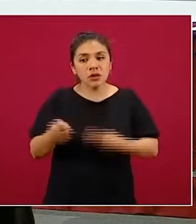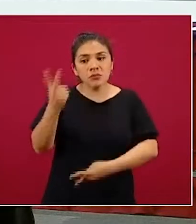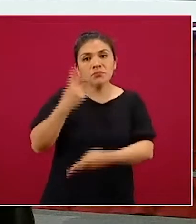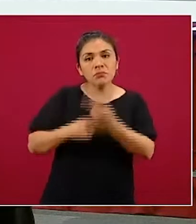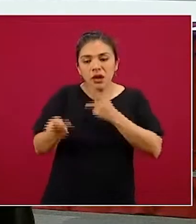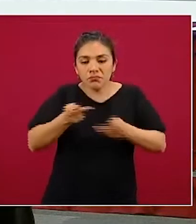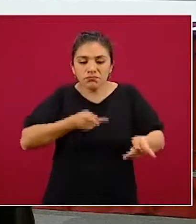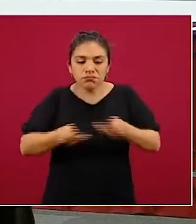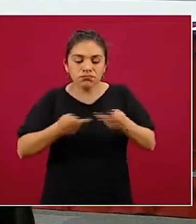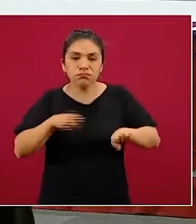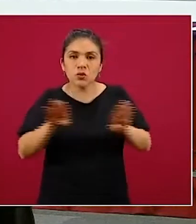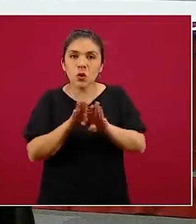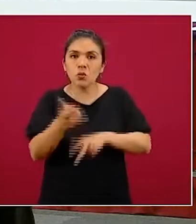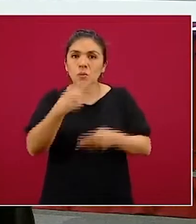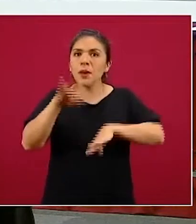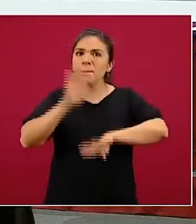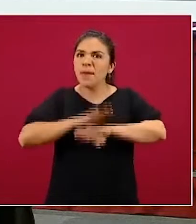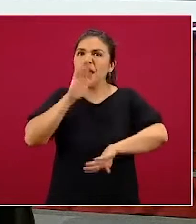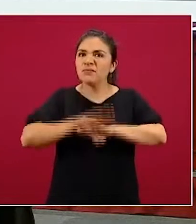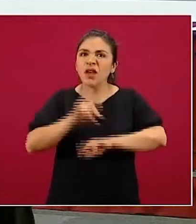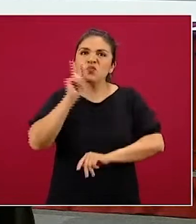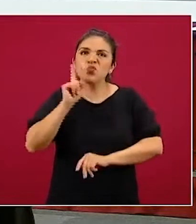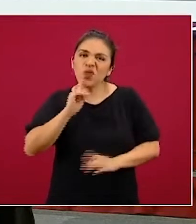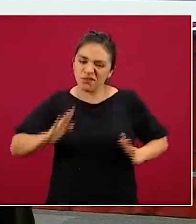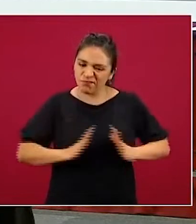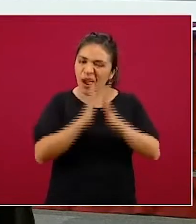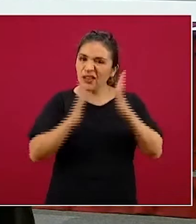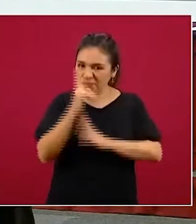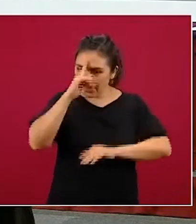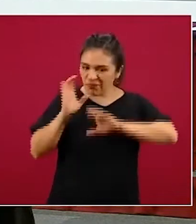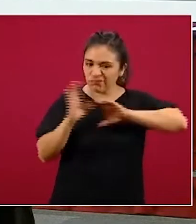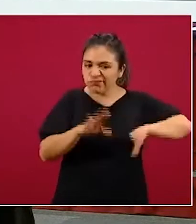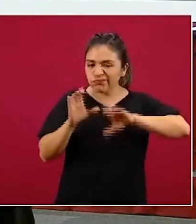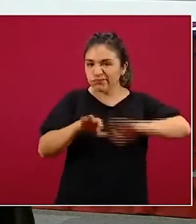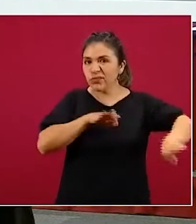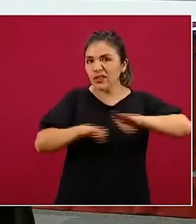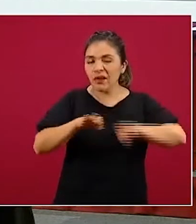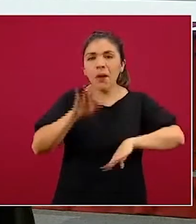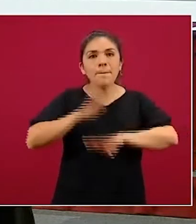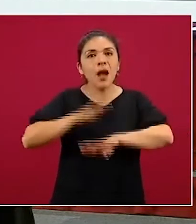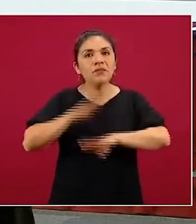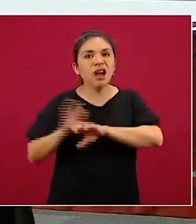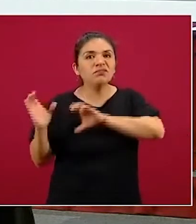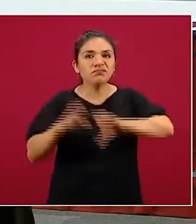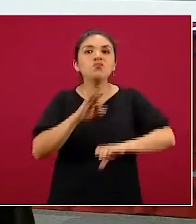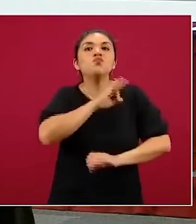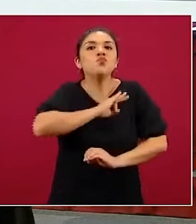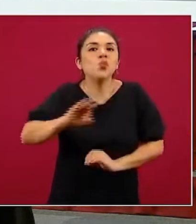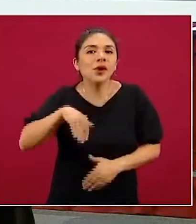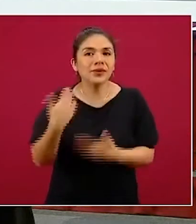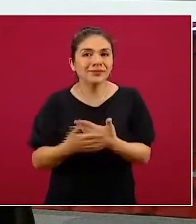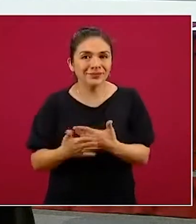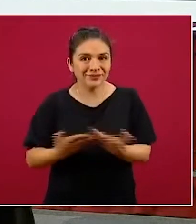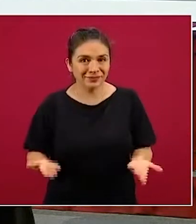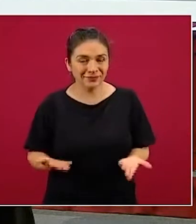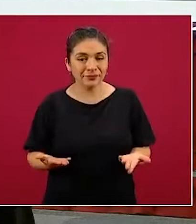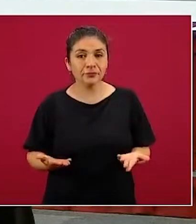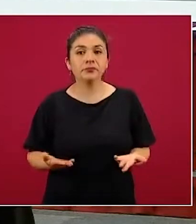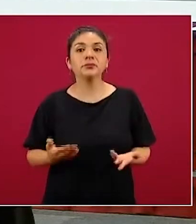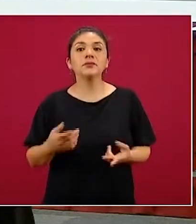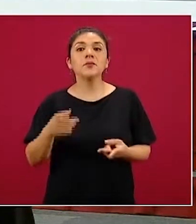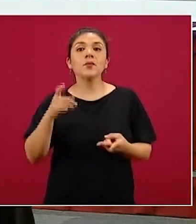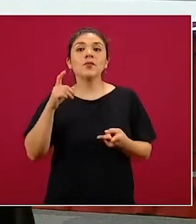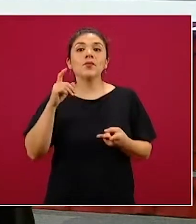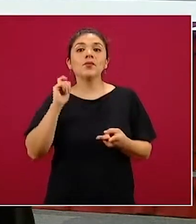estas estrategias para incrementar la participación laboral de la mujer, vamos a tener más personas en el mercado laboral. En relación